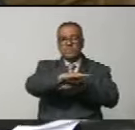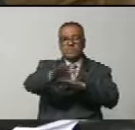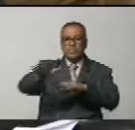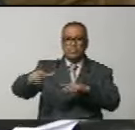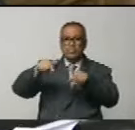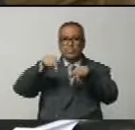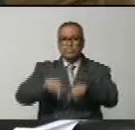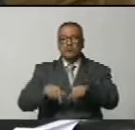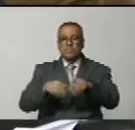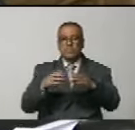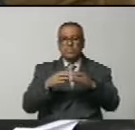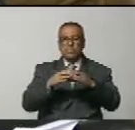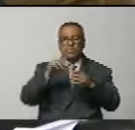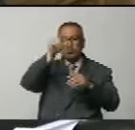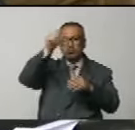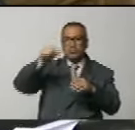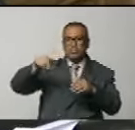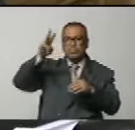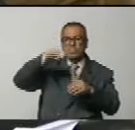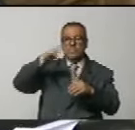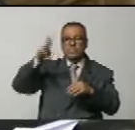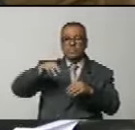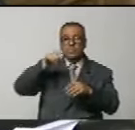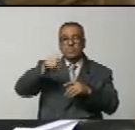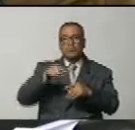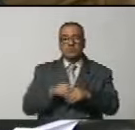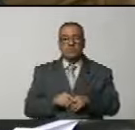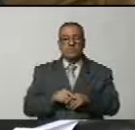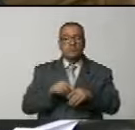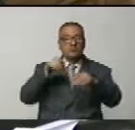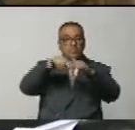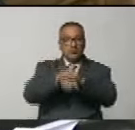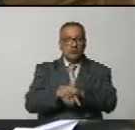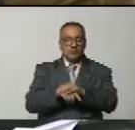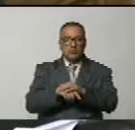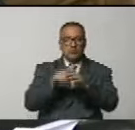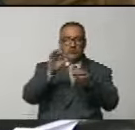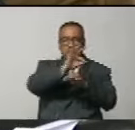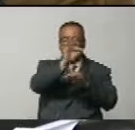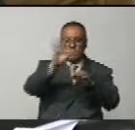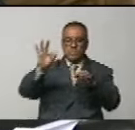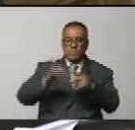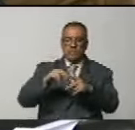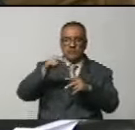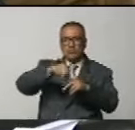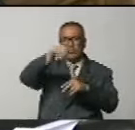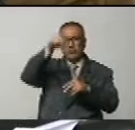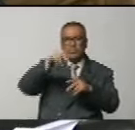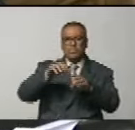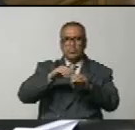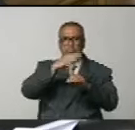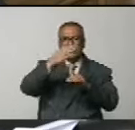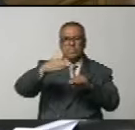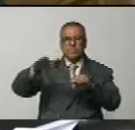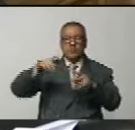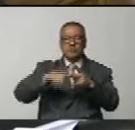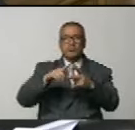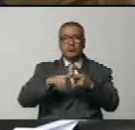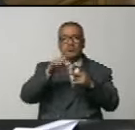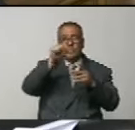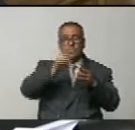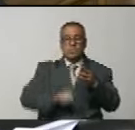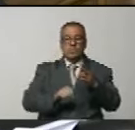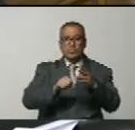del actual territorio de la Guayana Ezequiva comprendida dentro de los siguientes límites norte océano atlántico